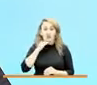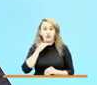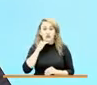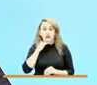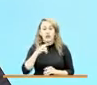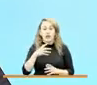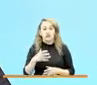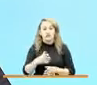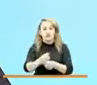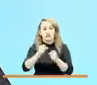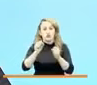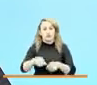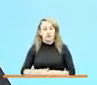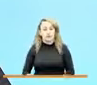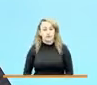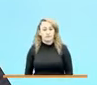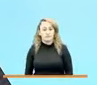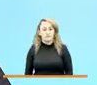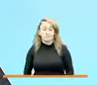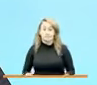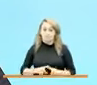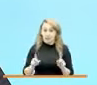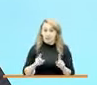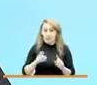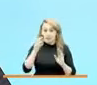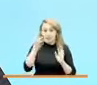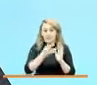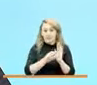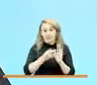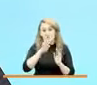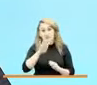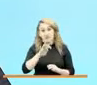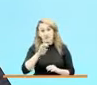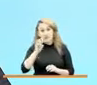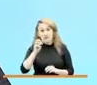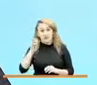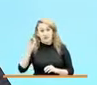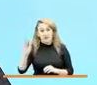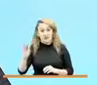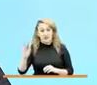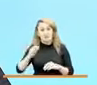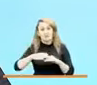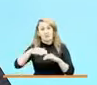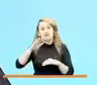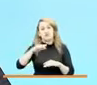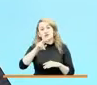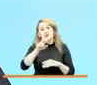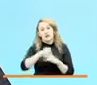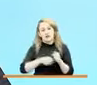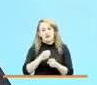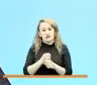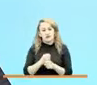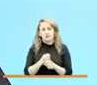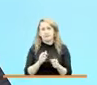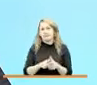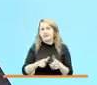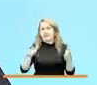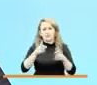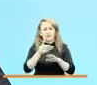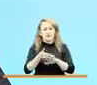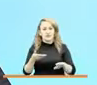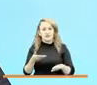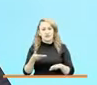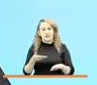adoptabilidad. Sin embargo, 3,983 de ellos son mayores de 7 años y la mayoría de las solicitudes